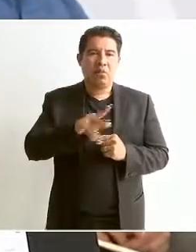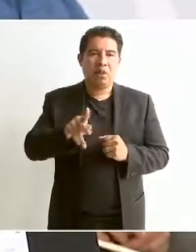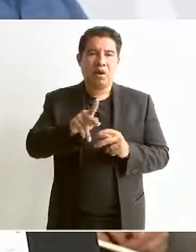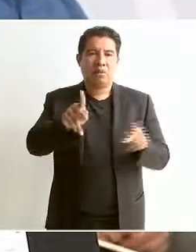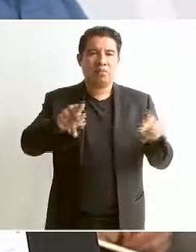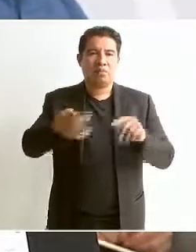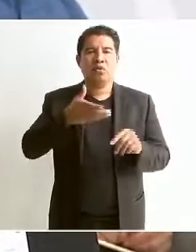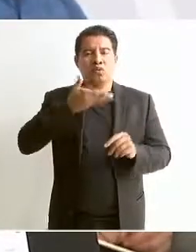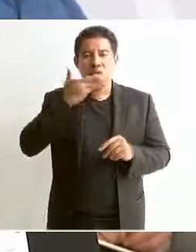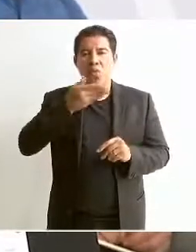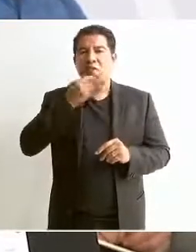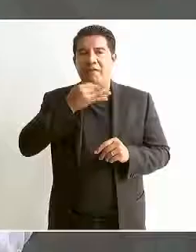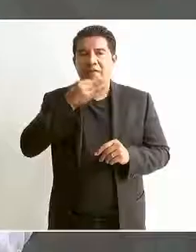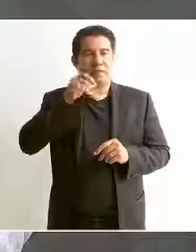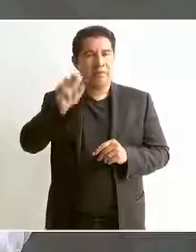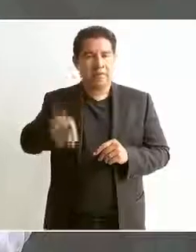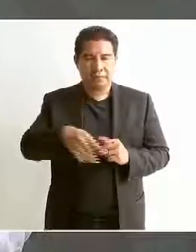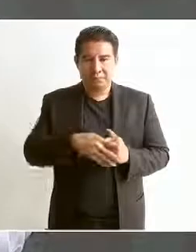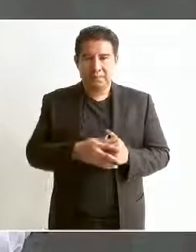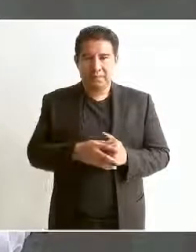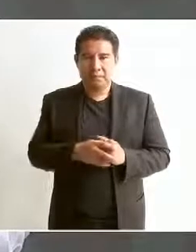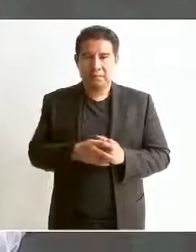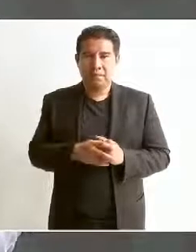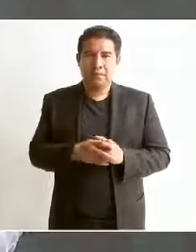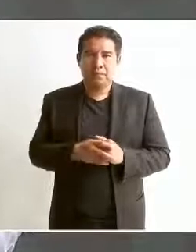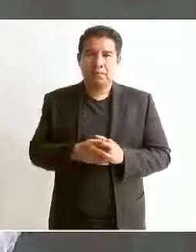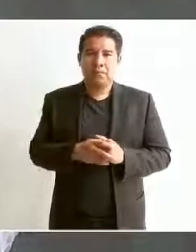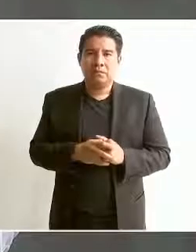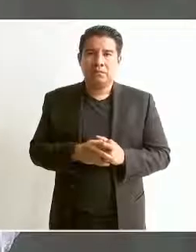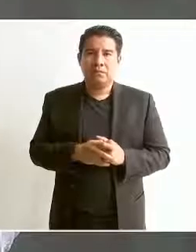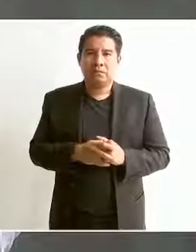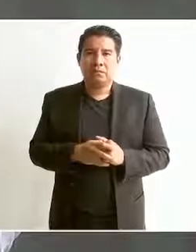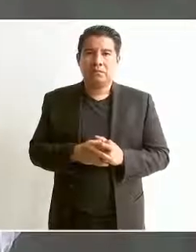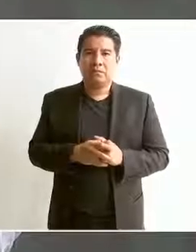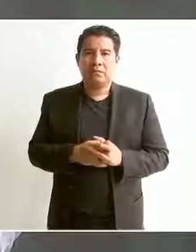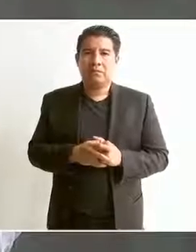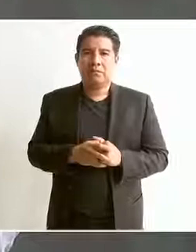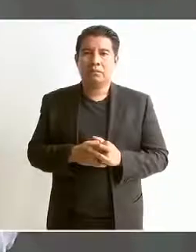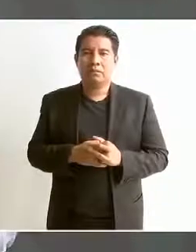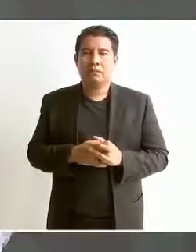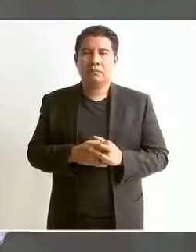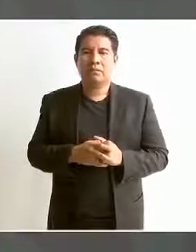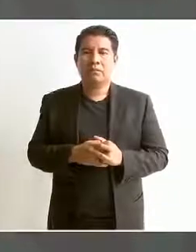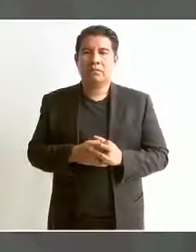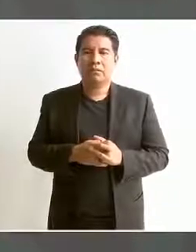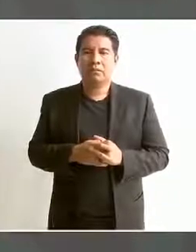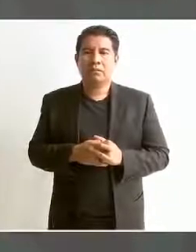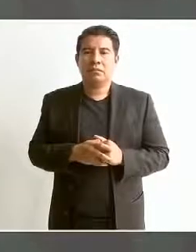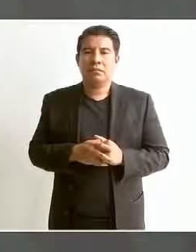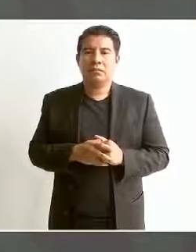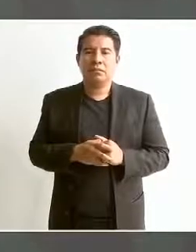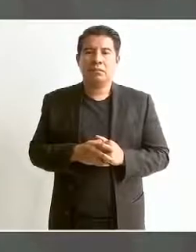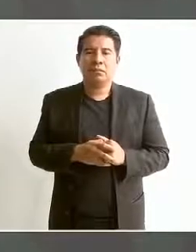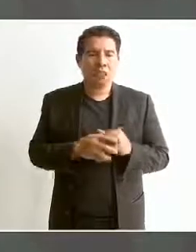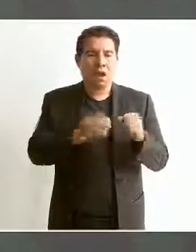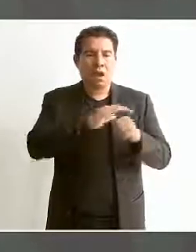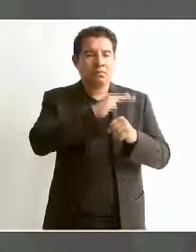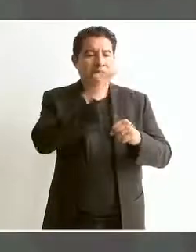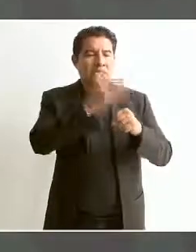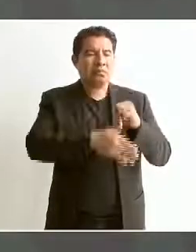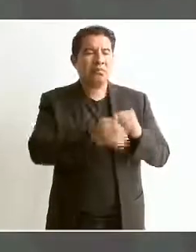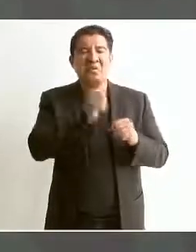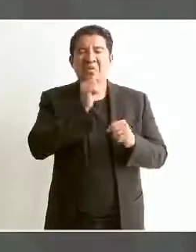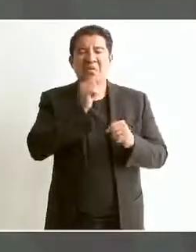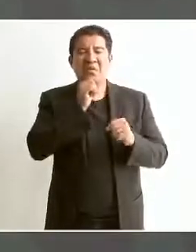cuando ya no se tienen esas culturas,